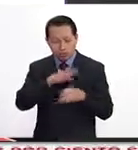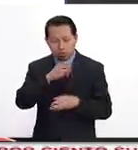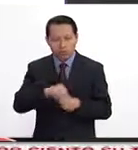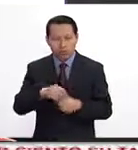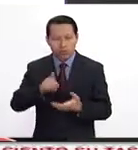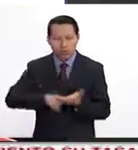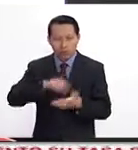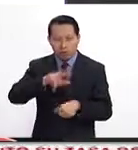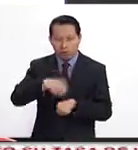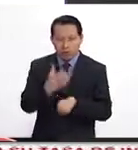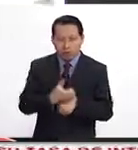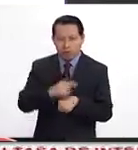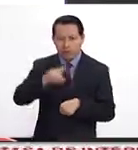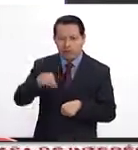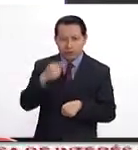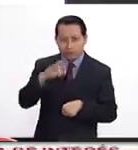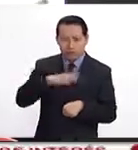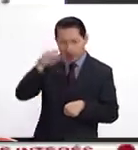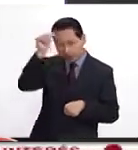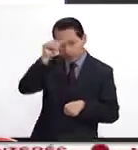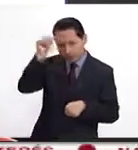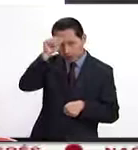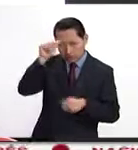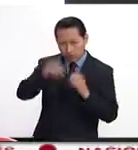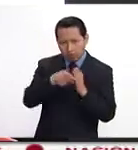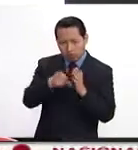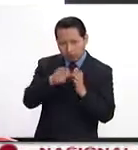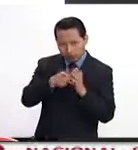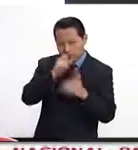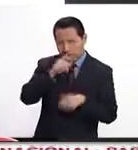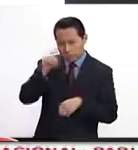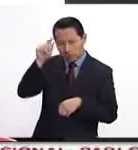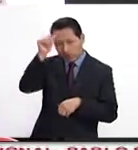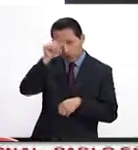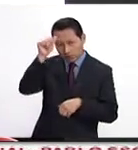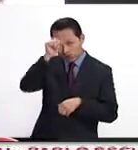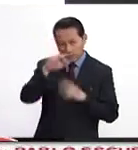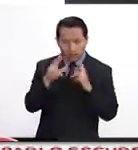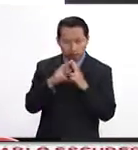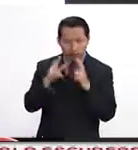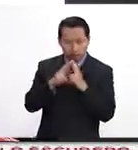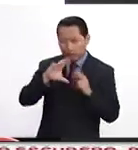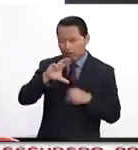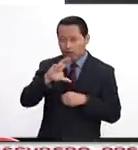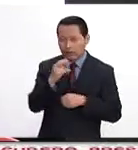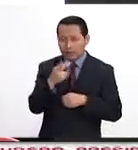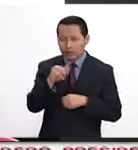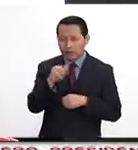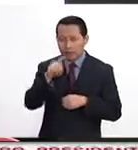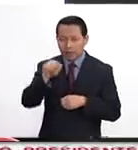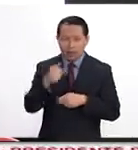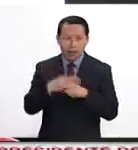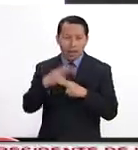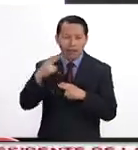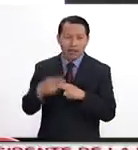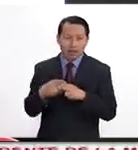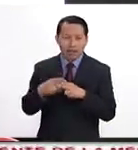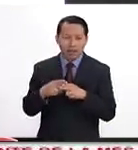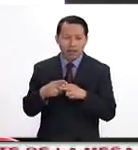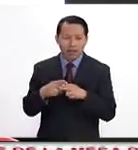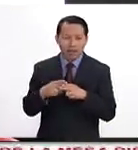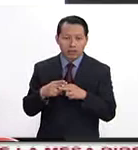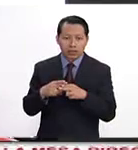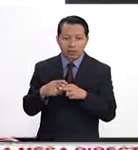de la república es un clérigo. Otra vez volvemos a la religión. Debe ser un clérigo chiita hasta que el